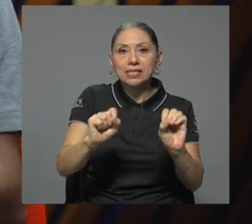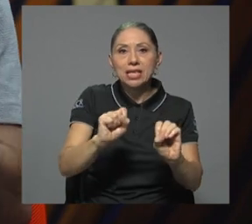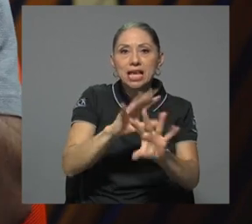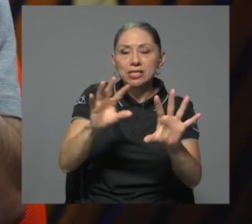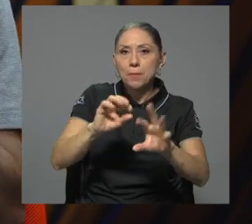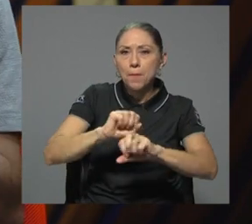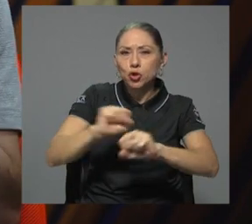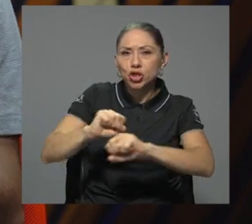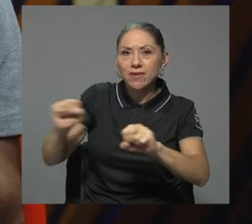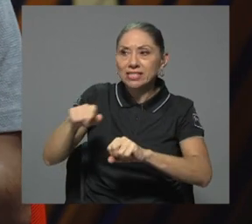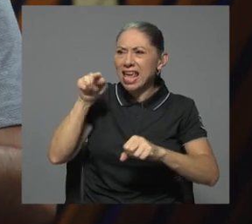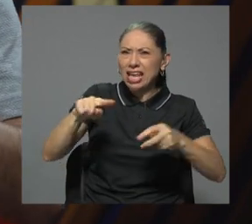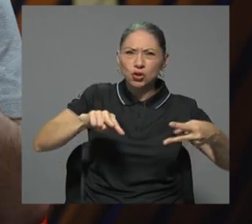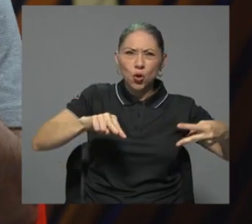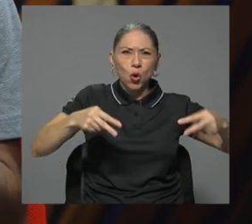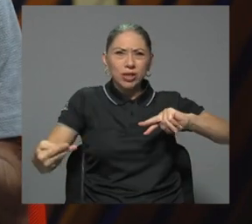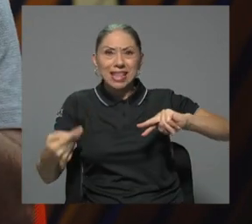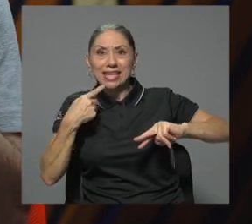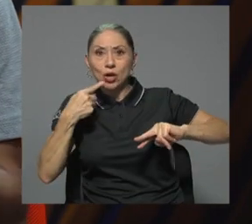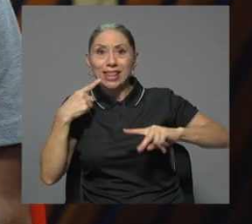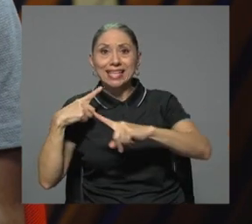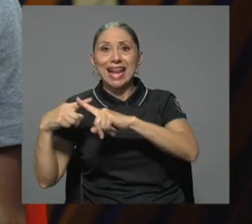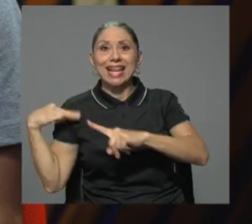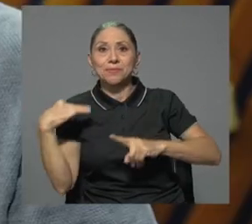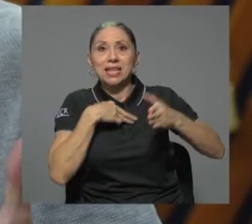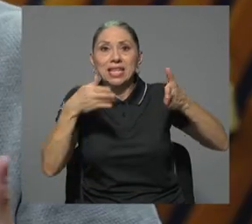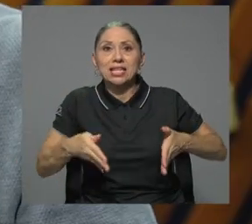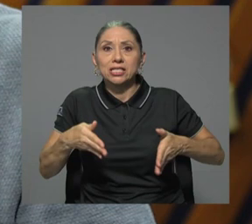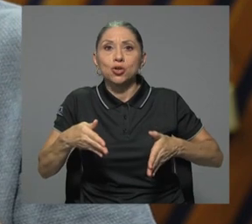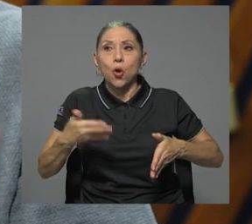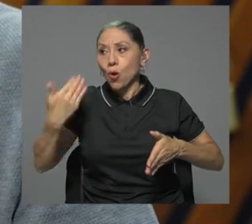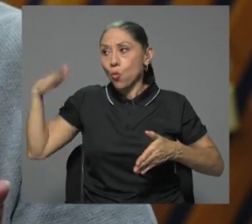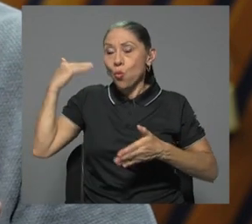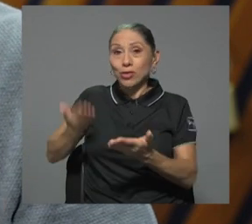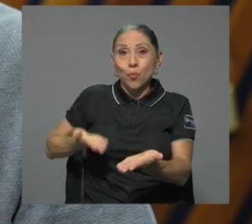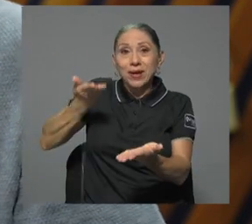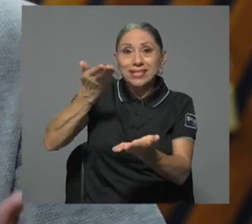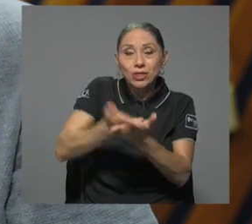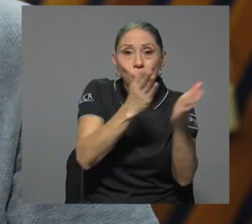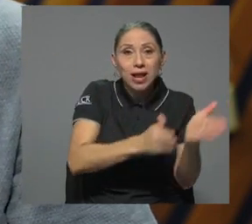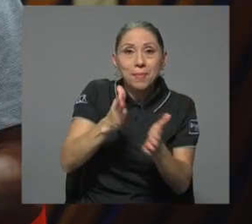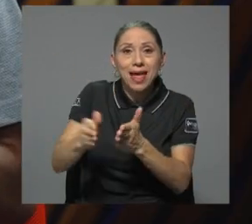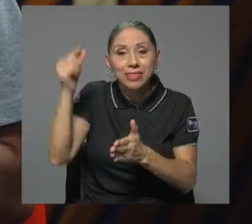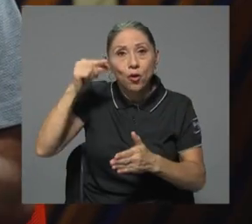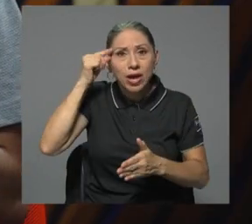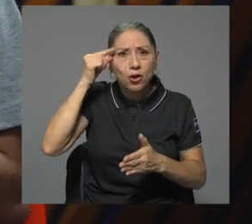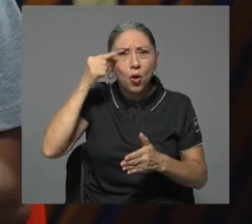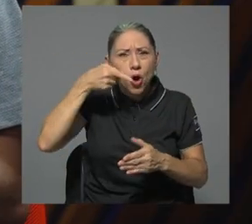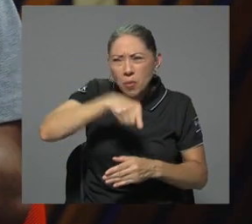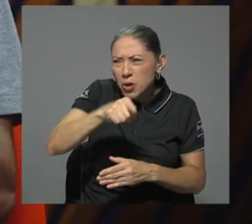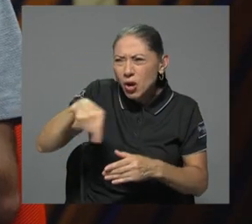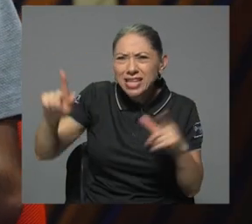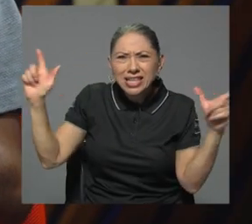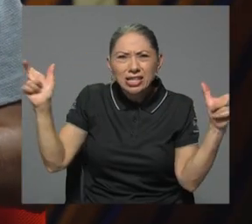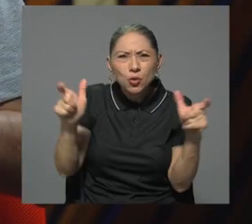ofrecimiento del exministro Barrocal cuando presentó el plan de gobierno. Entonces, ¿cómo se puede reducir la violencia? La reducción de las